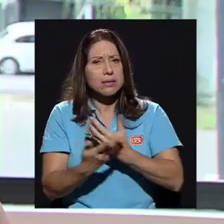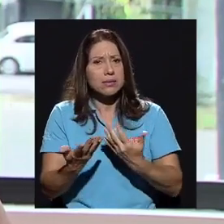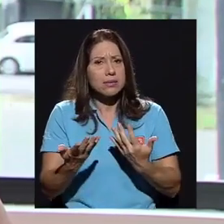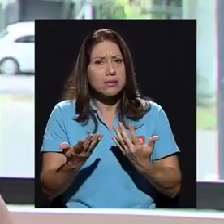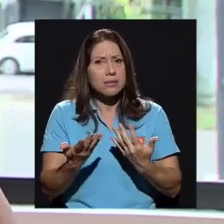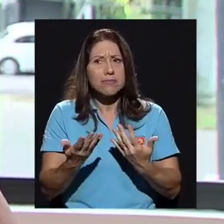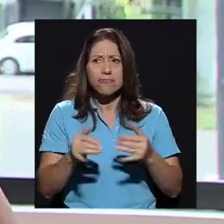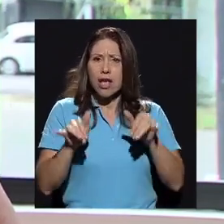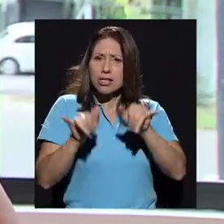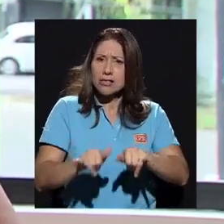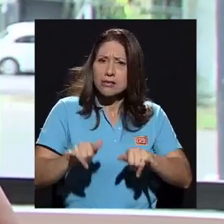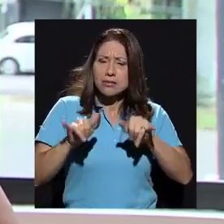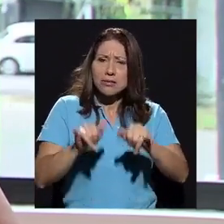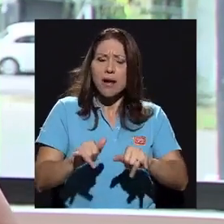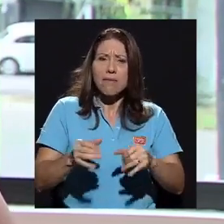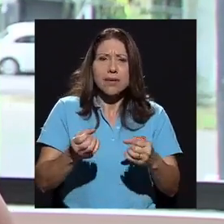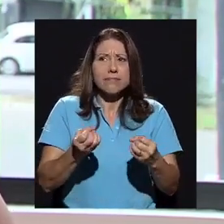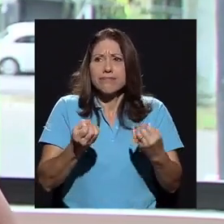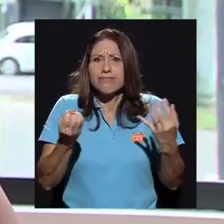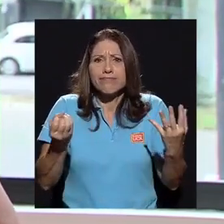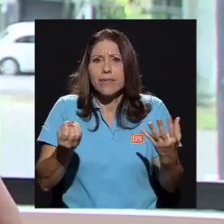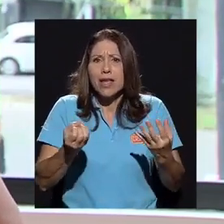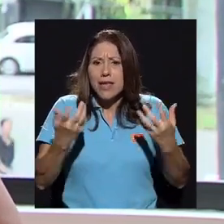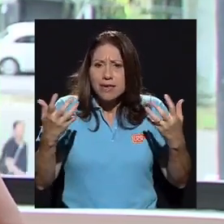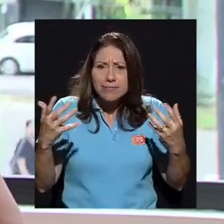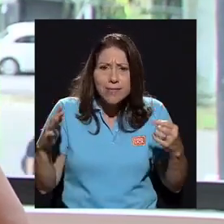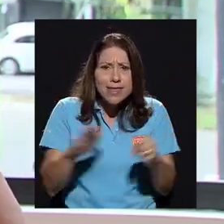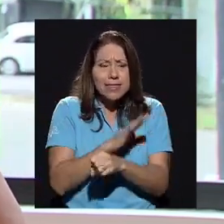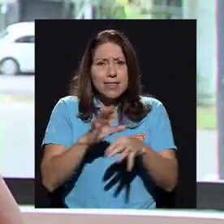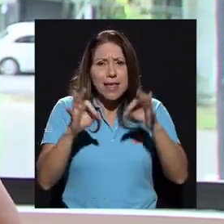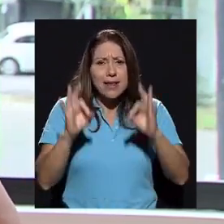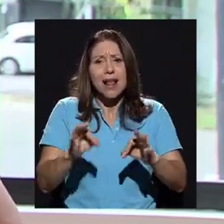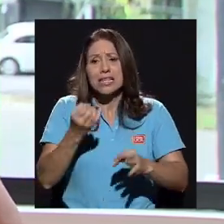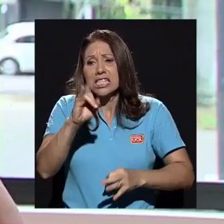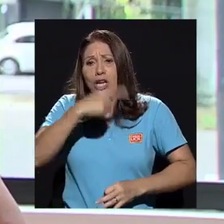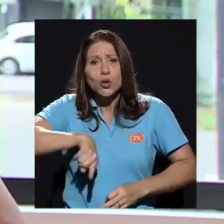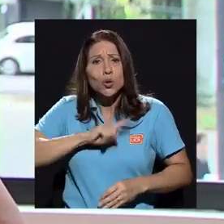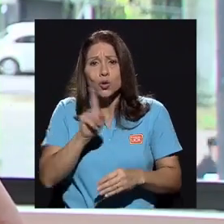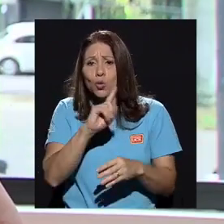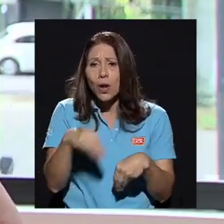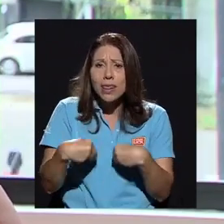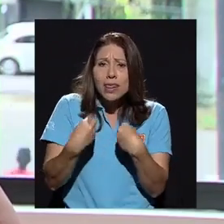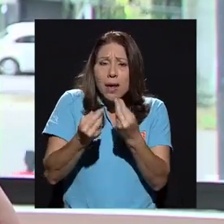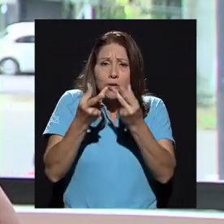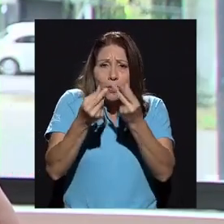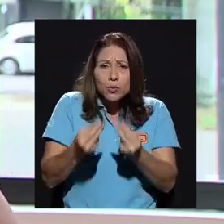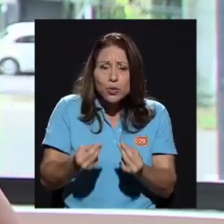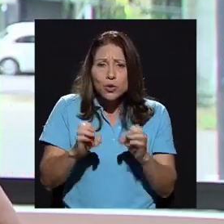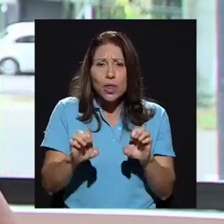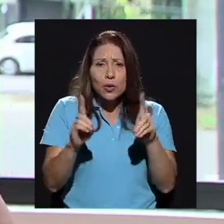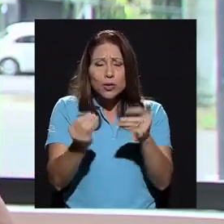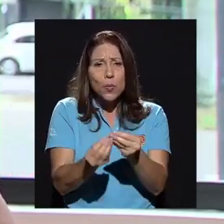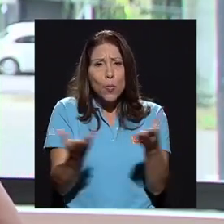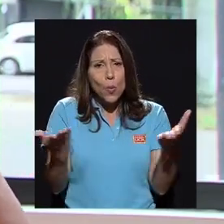estable en forma integral si no le damos un presupuesto a la educación